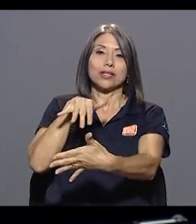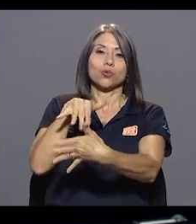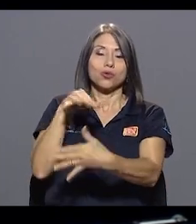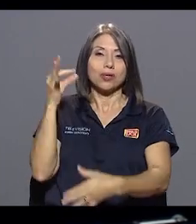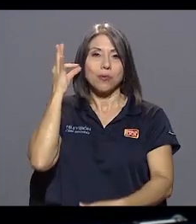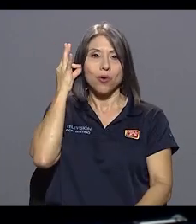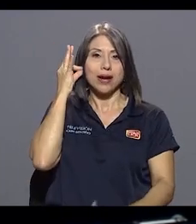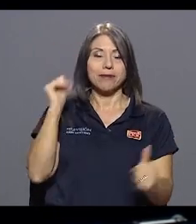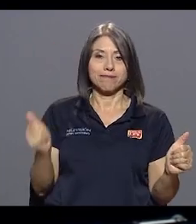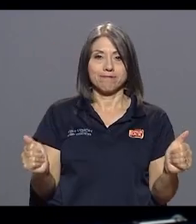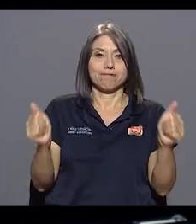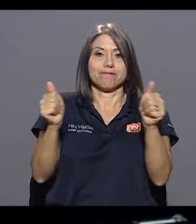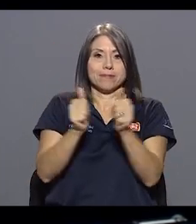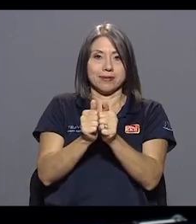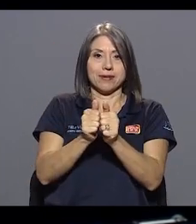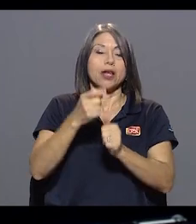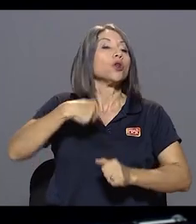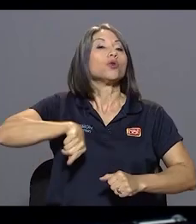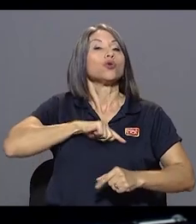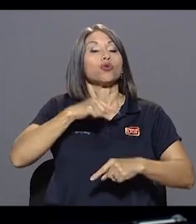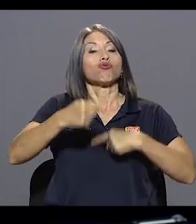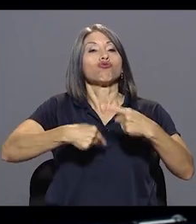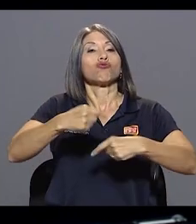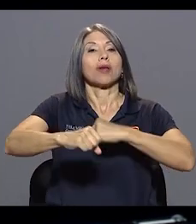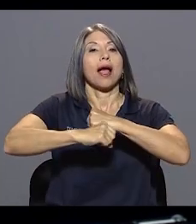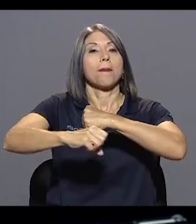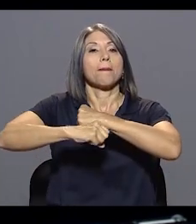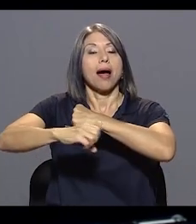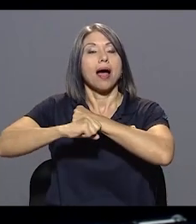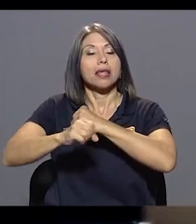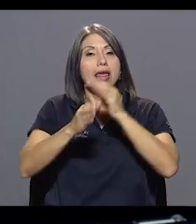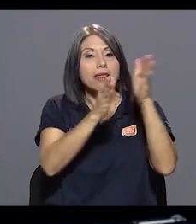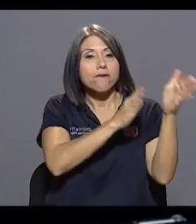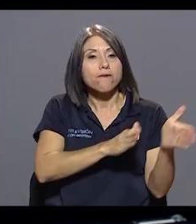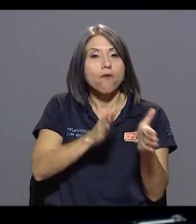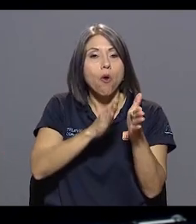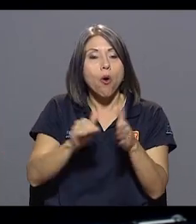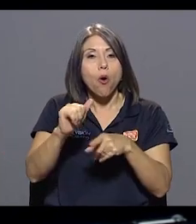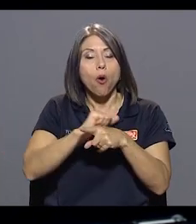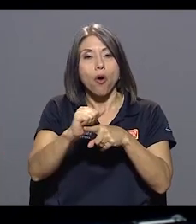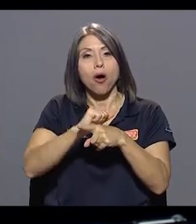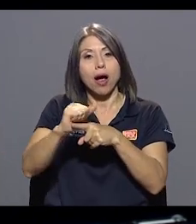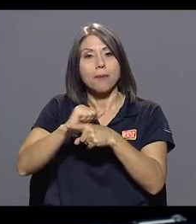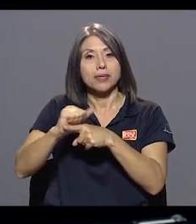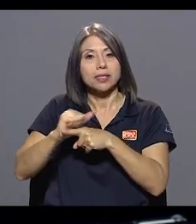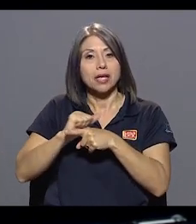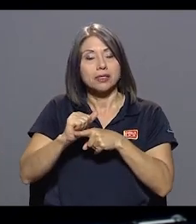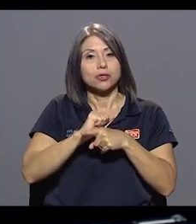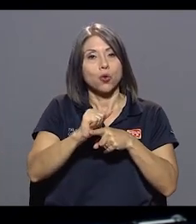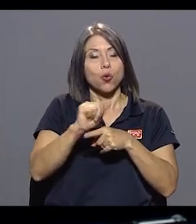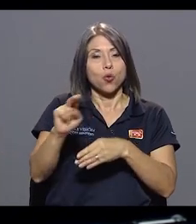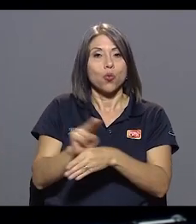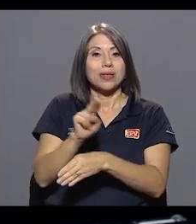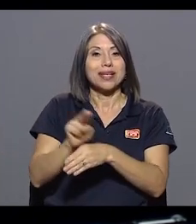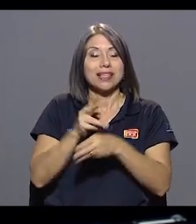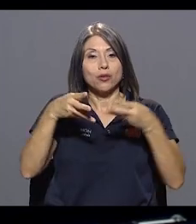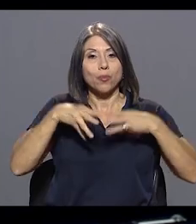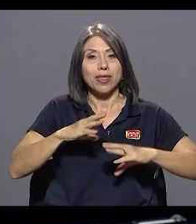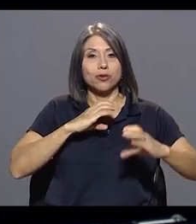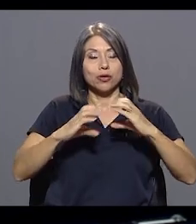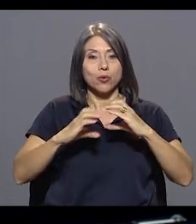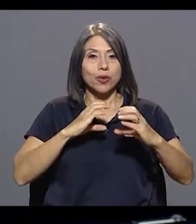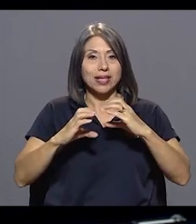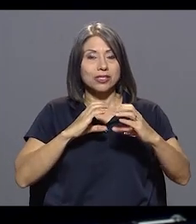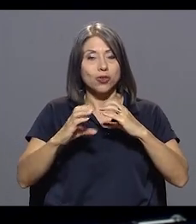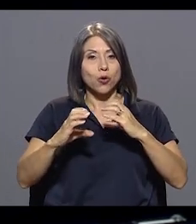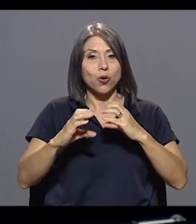Precisamente, vamos a hacer una campaña de formación y de capacitación utilizando medios de comunicación